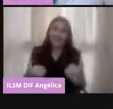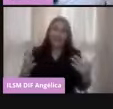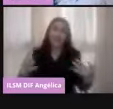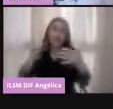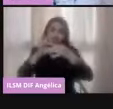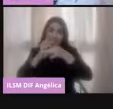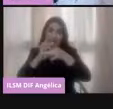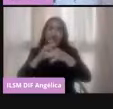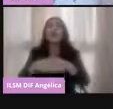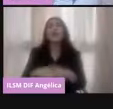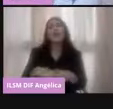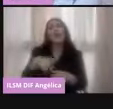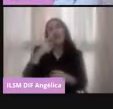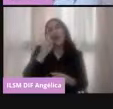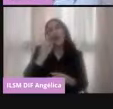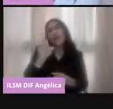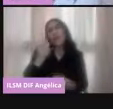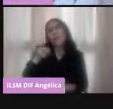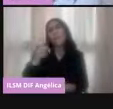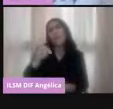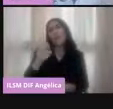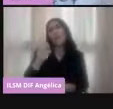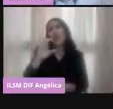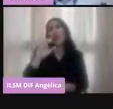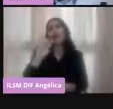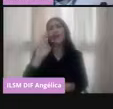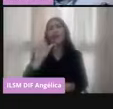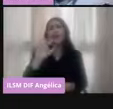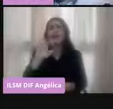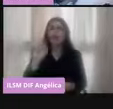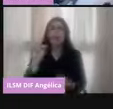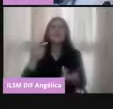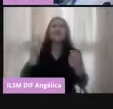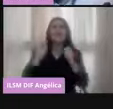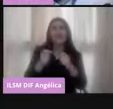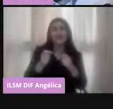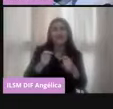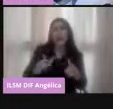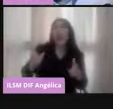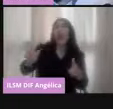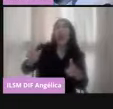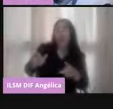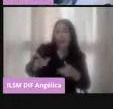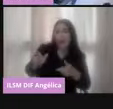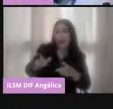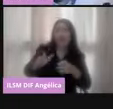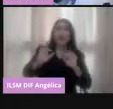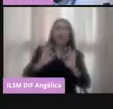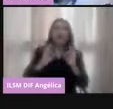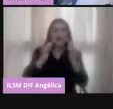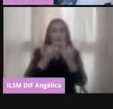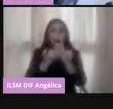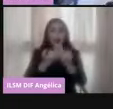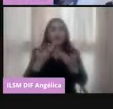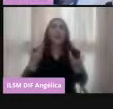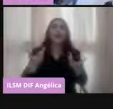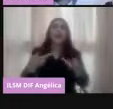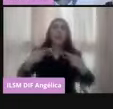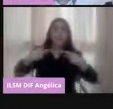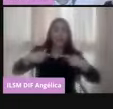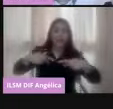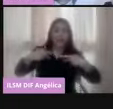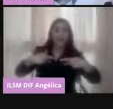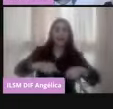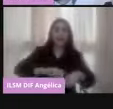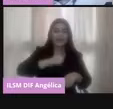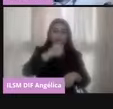La democracia es una forma de gobierno. La democracia es aquella forma en la que las personas que tenemos este carácter